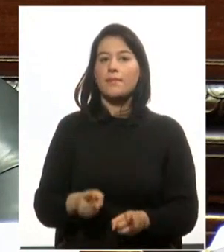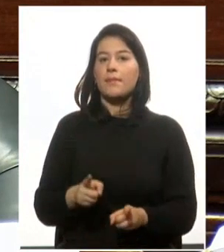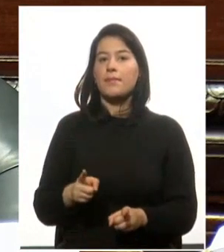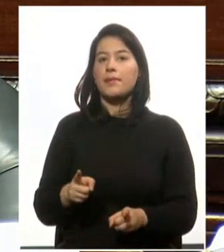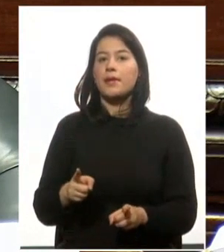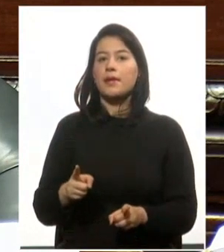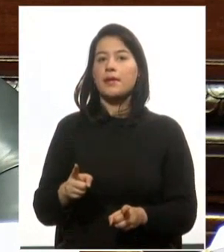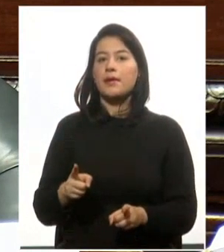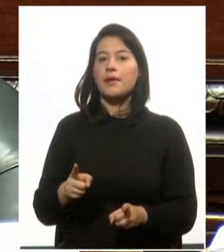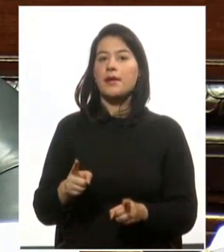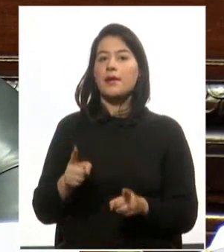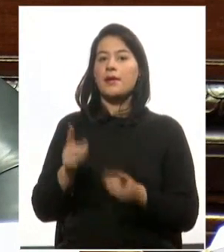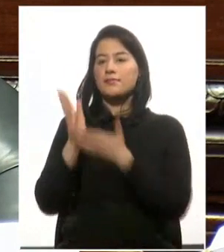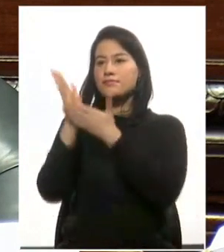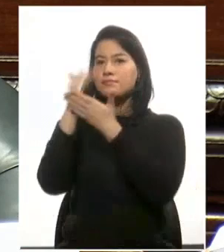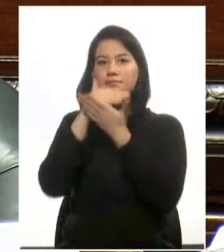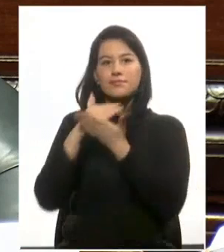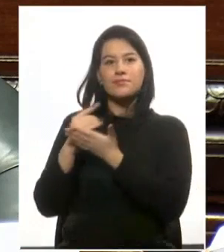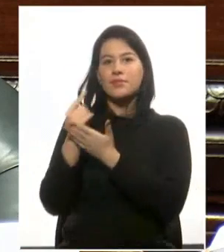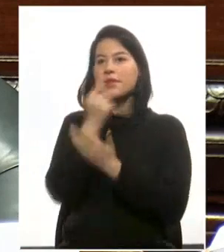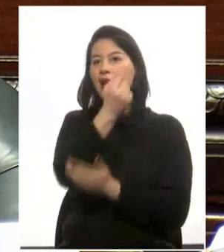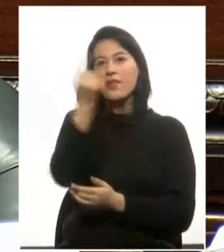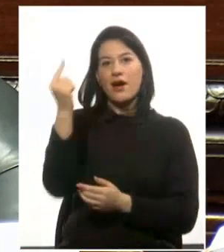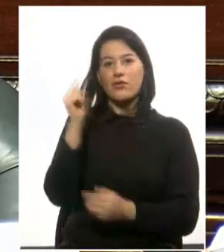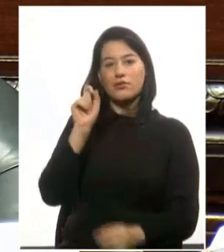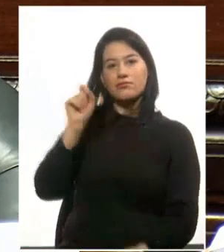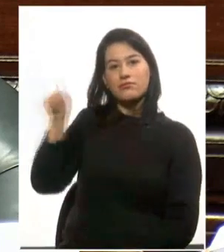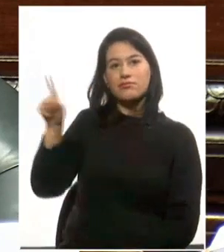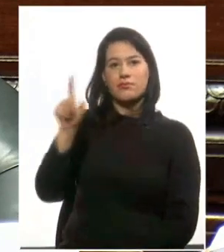federal y de las provincias, un hombre profundamente federal en sus concepciones. Gracias. Gracias.